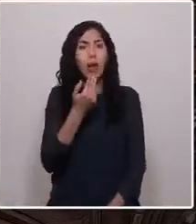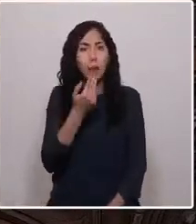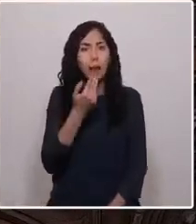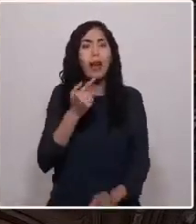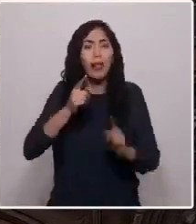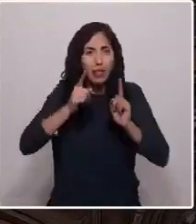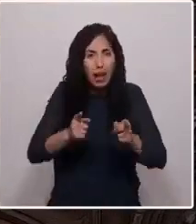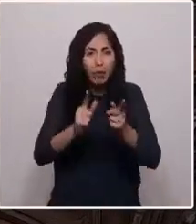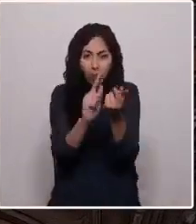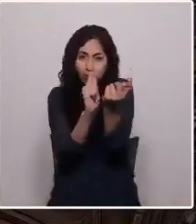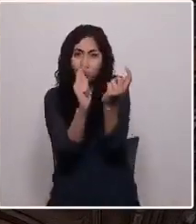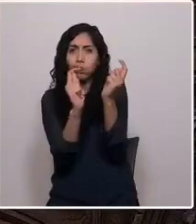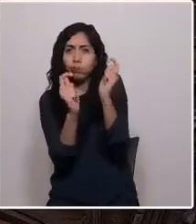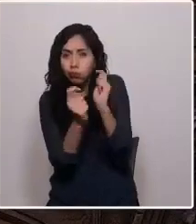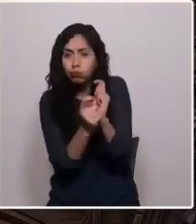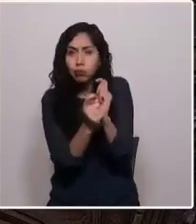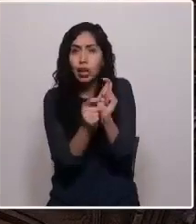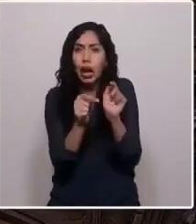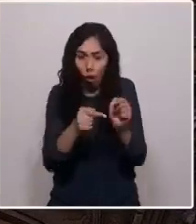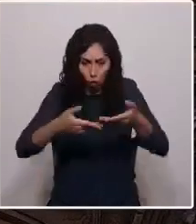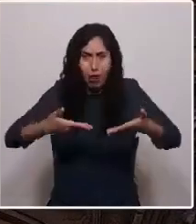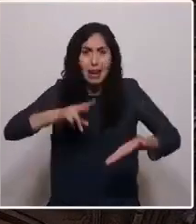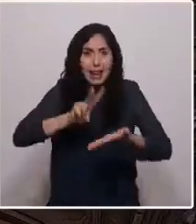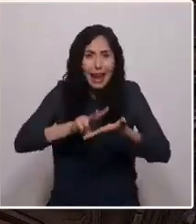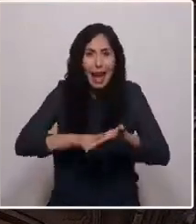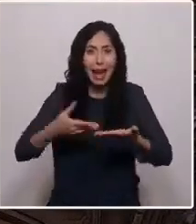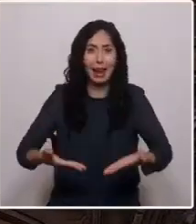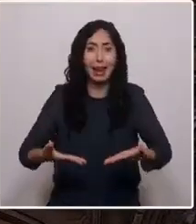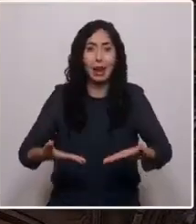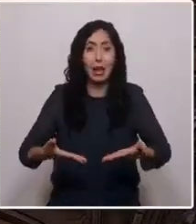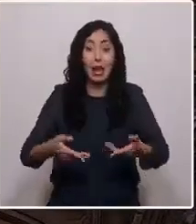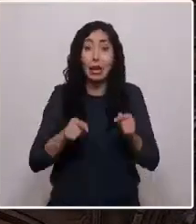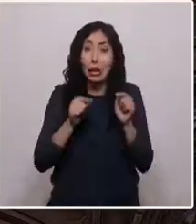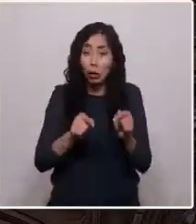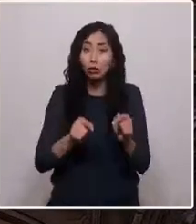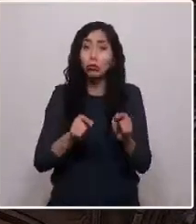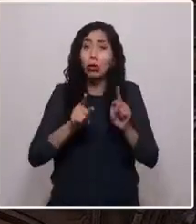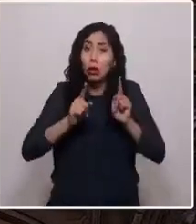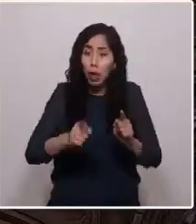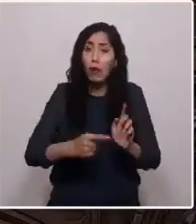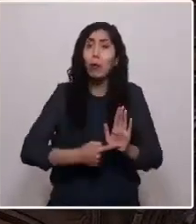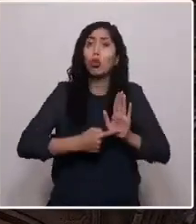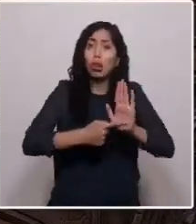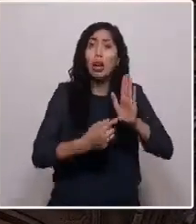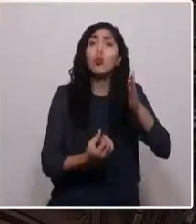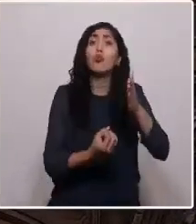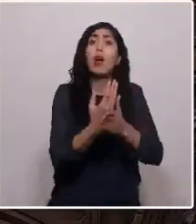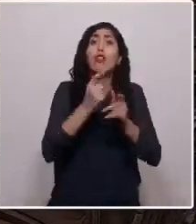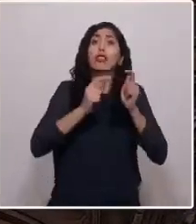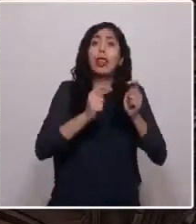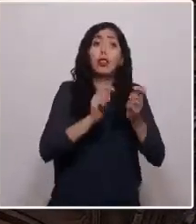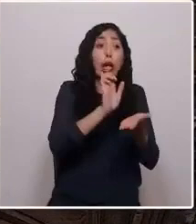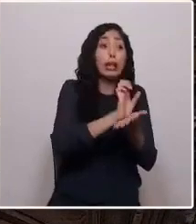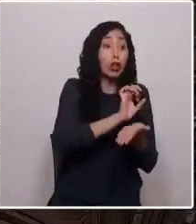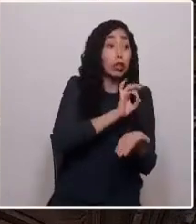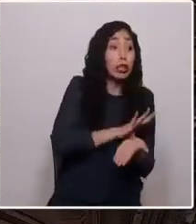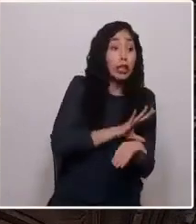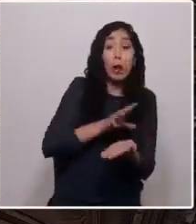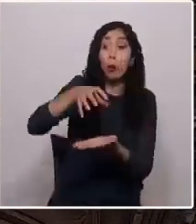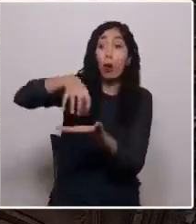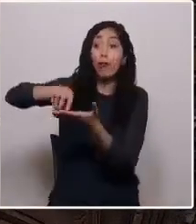transformarse en un hecho real el cual dé cuenta del nuevo trato del Estado de Chile con los pueblos originarios.